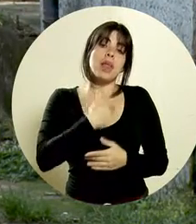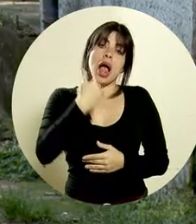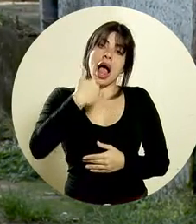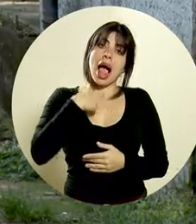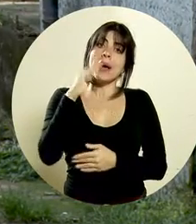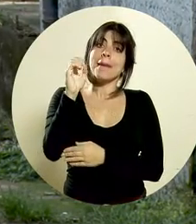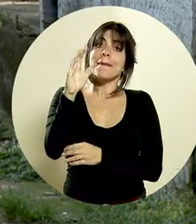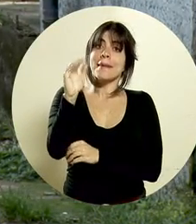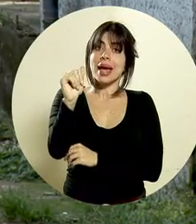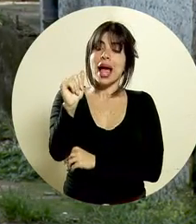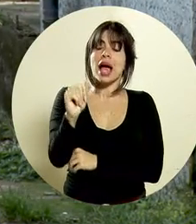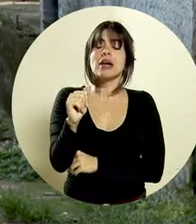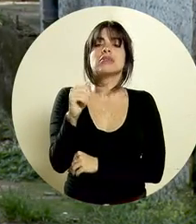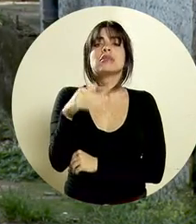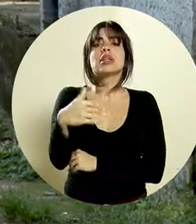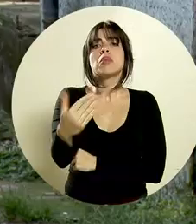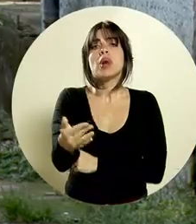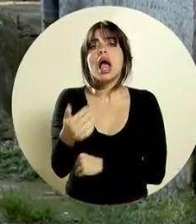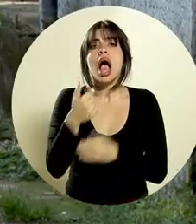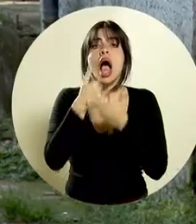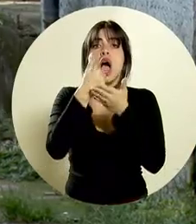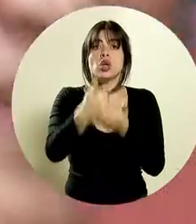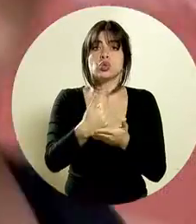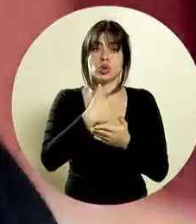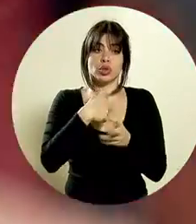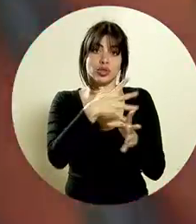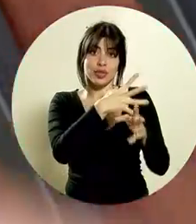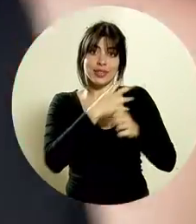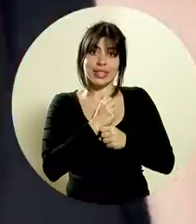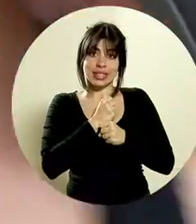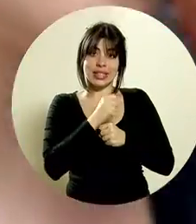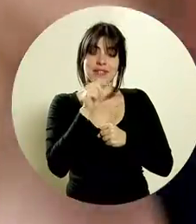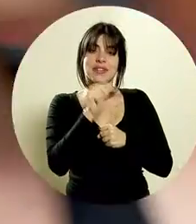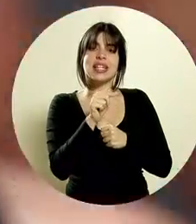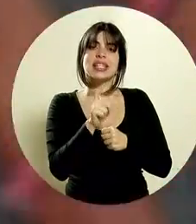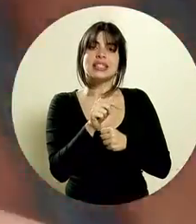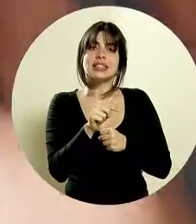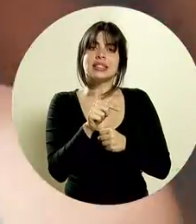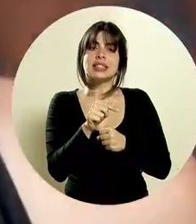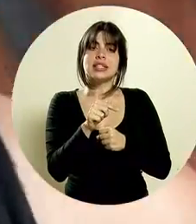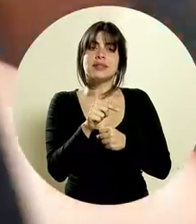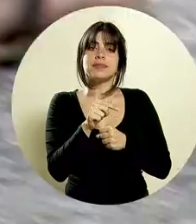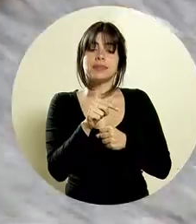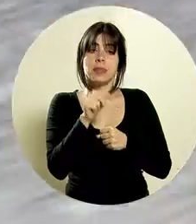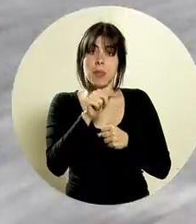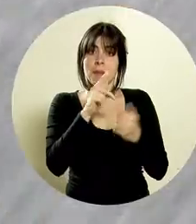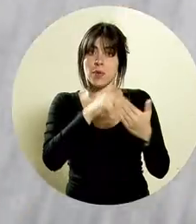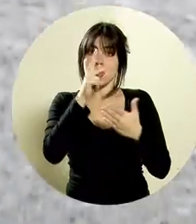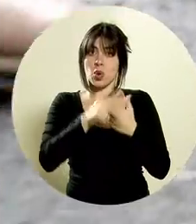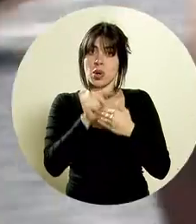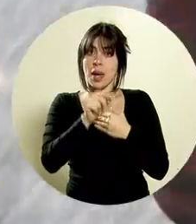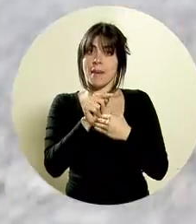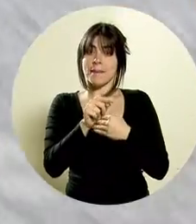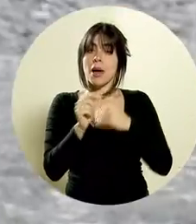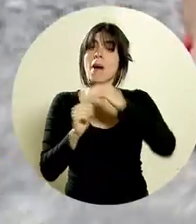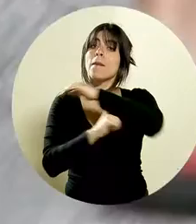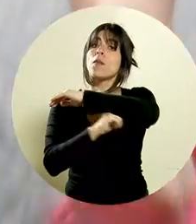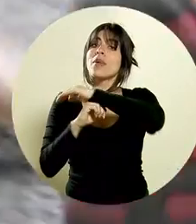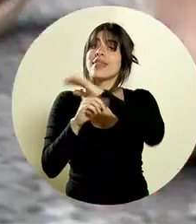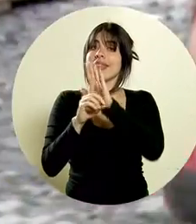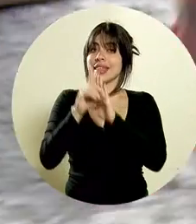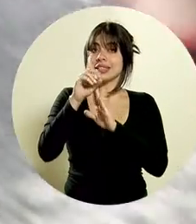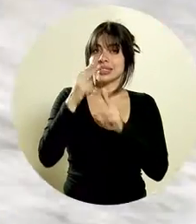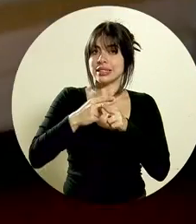Bueno, contamos con lo que son las becas, verdad Luego, la ayuda que yo estoy recibiendo, que de este programa de